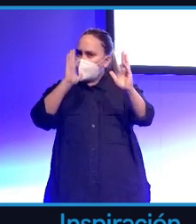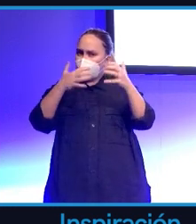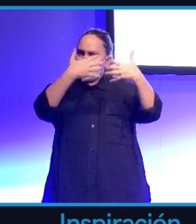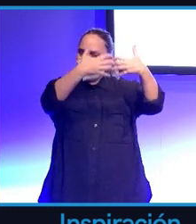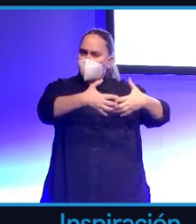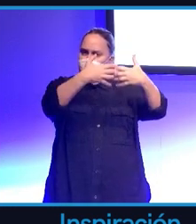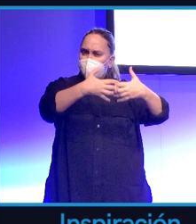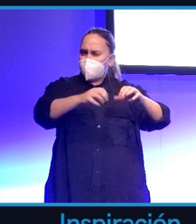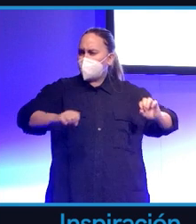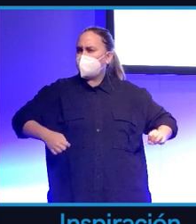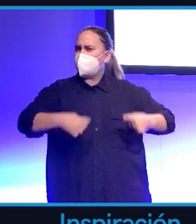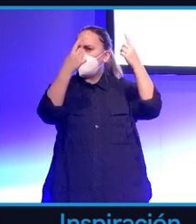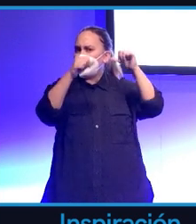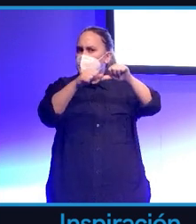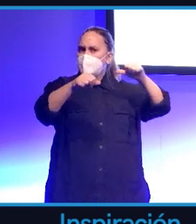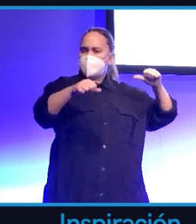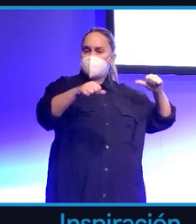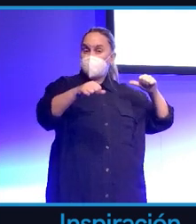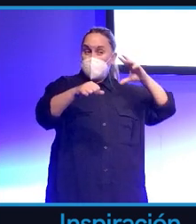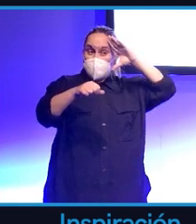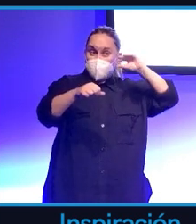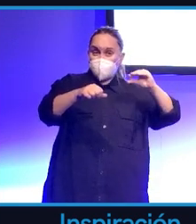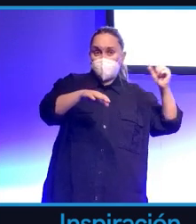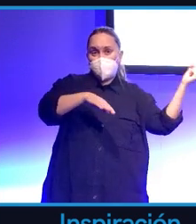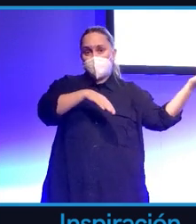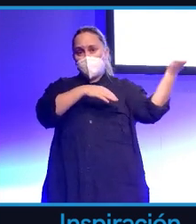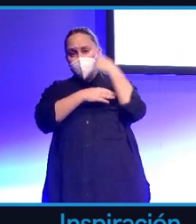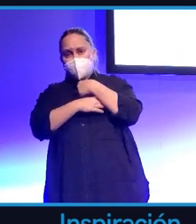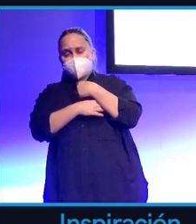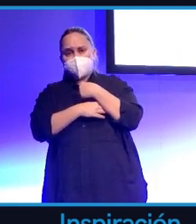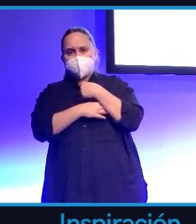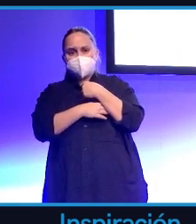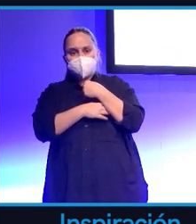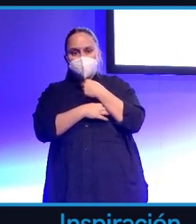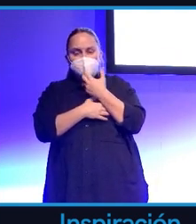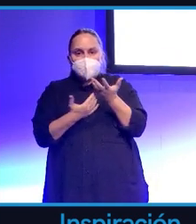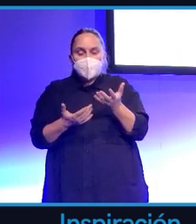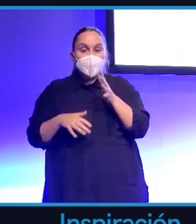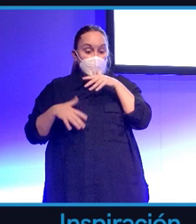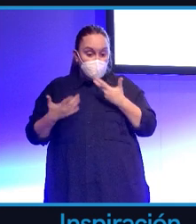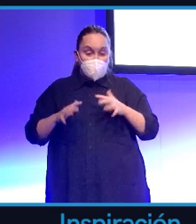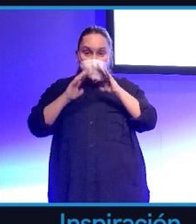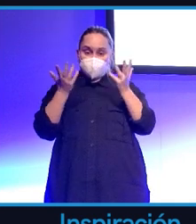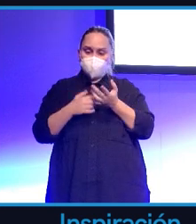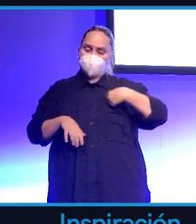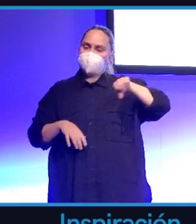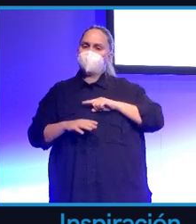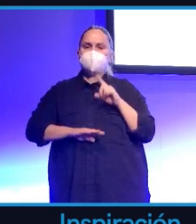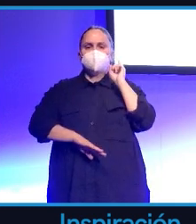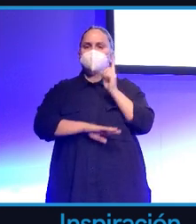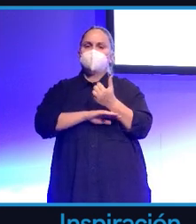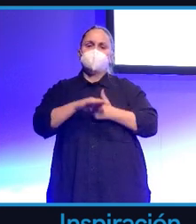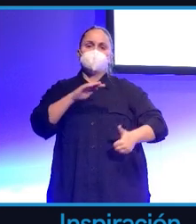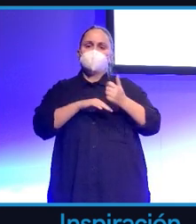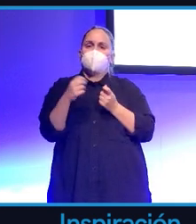por primera vez en la Tierra un ente, una inteligencia superior a la del ser humano? A día de hoy somos la raza dominante, tenemos las